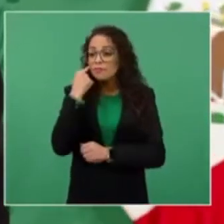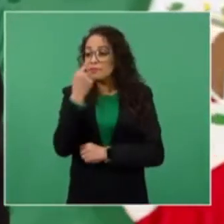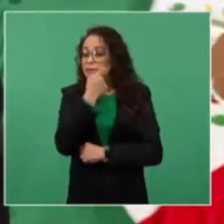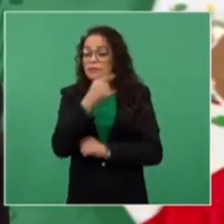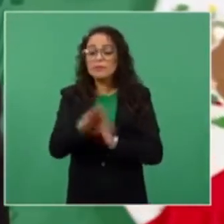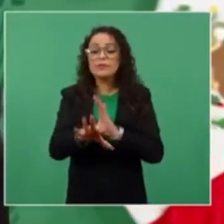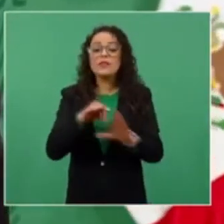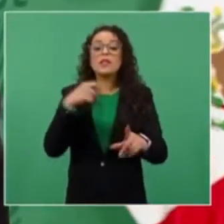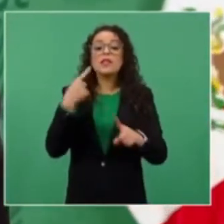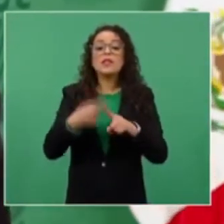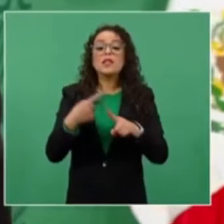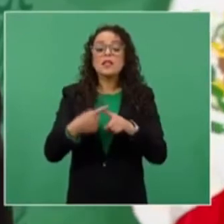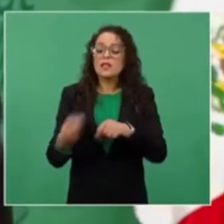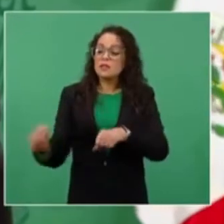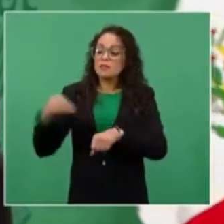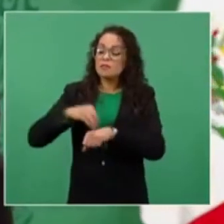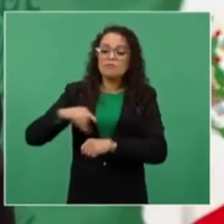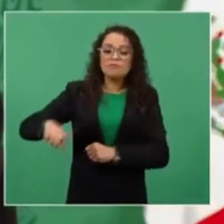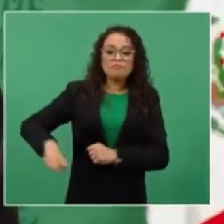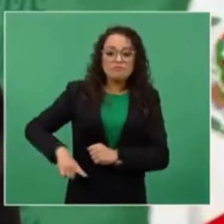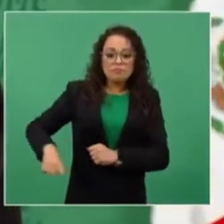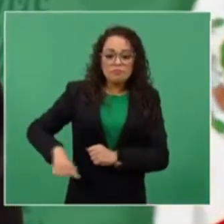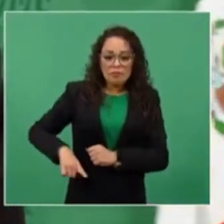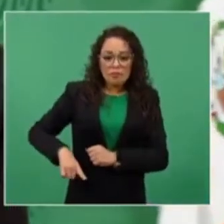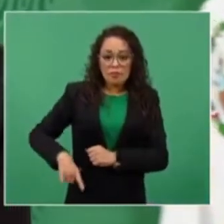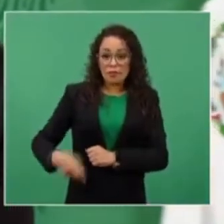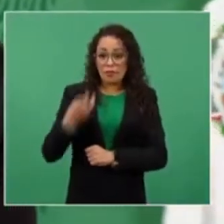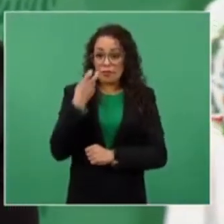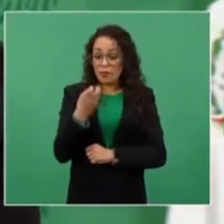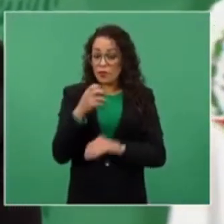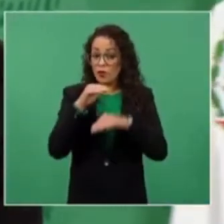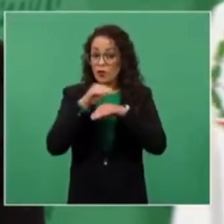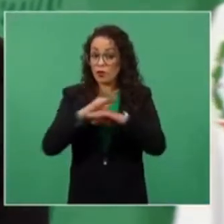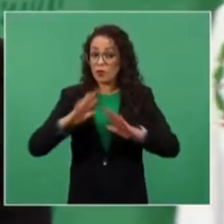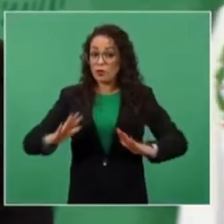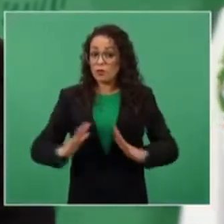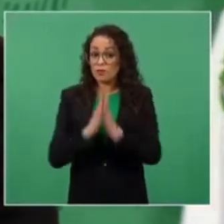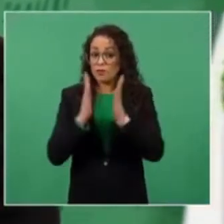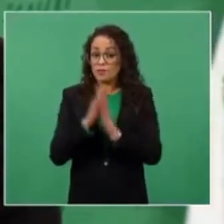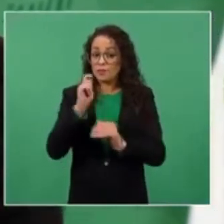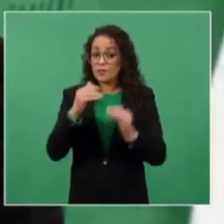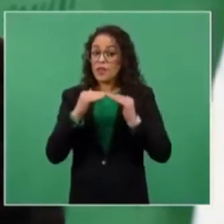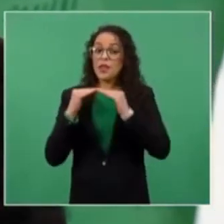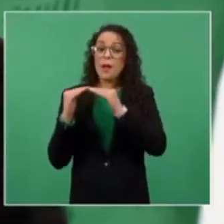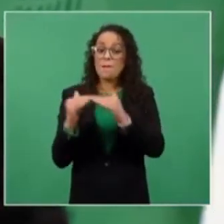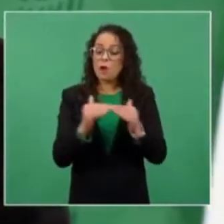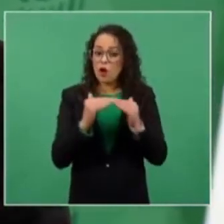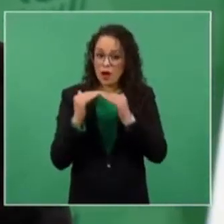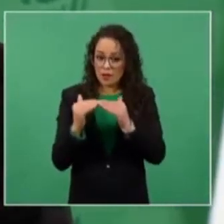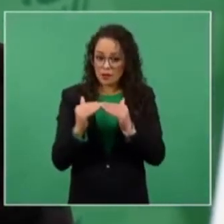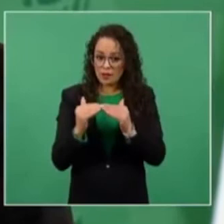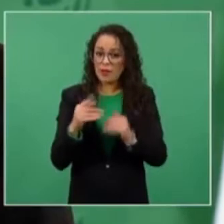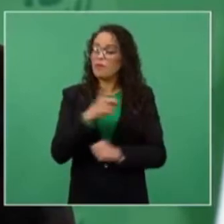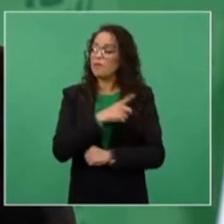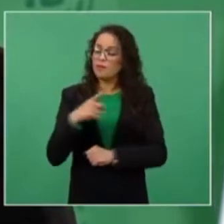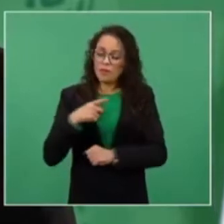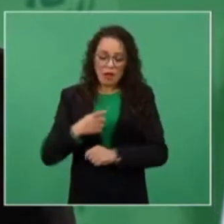con relación a la democracia participativa y seguir impulsando la democracia